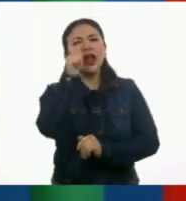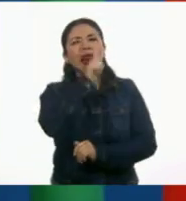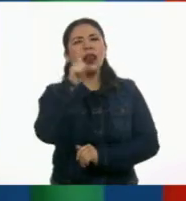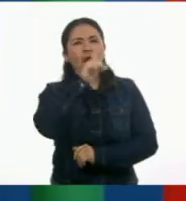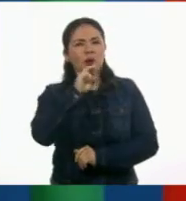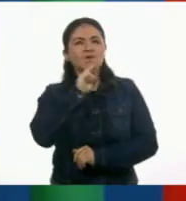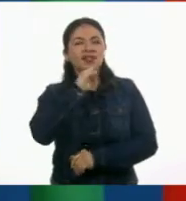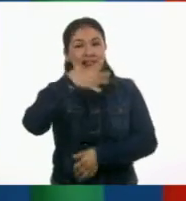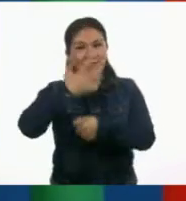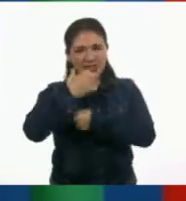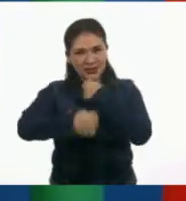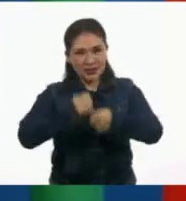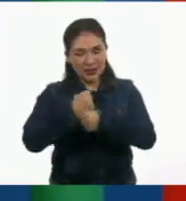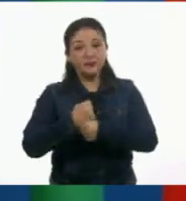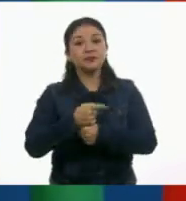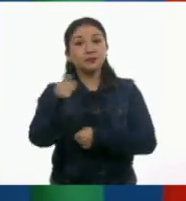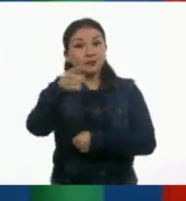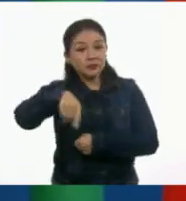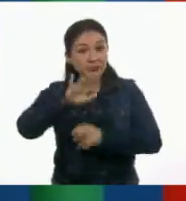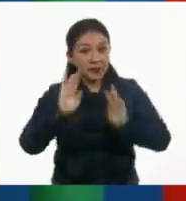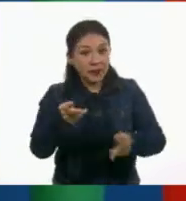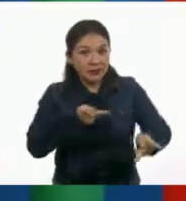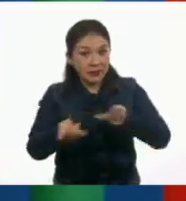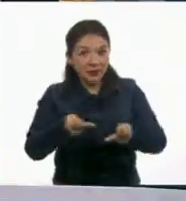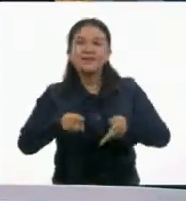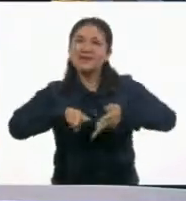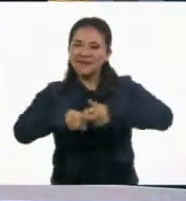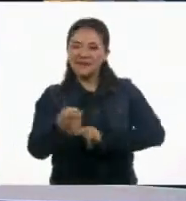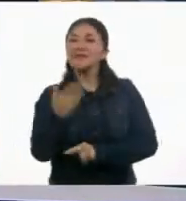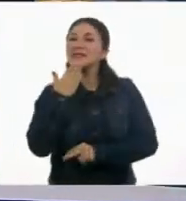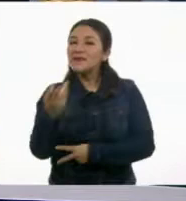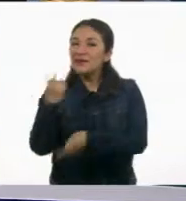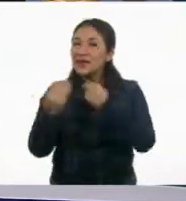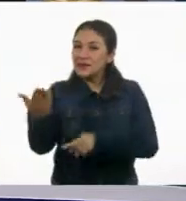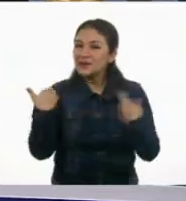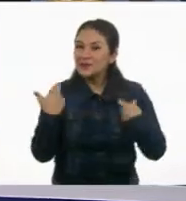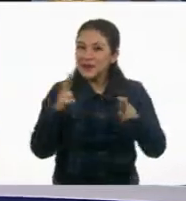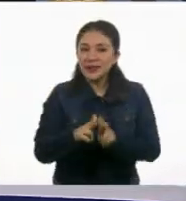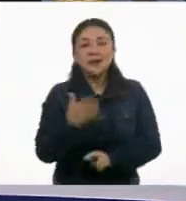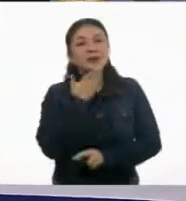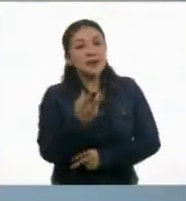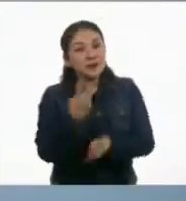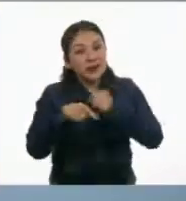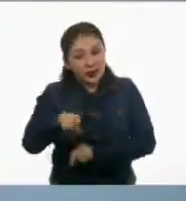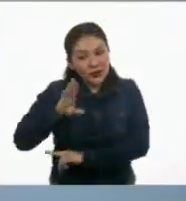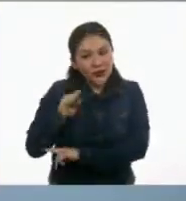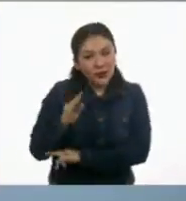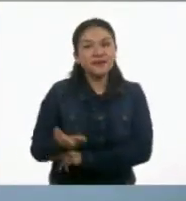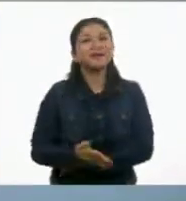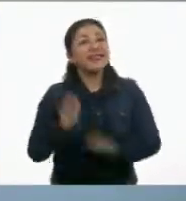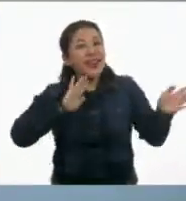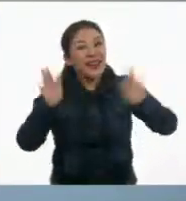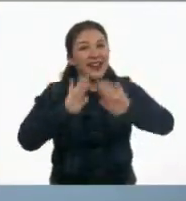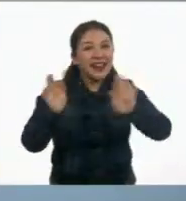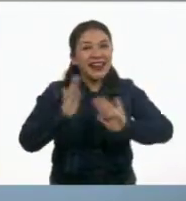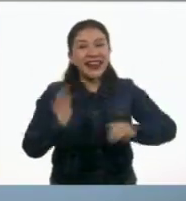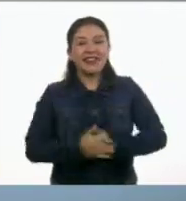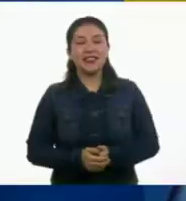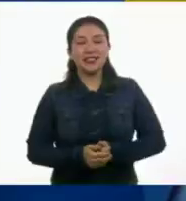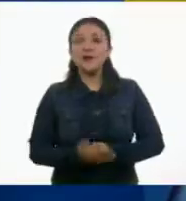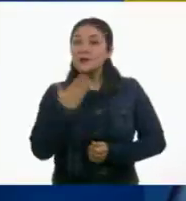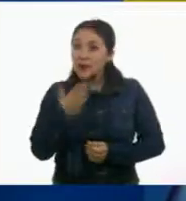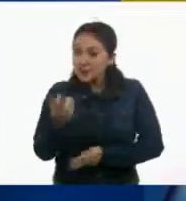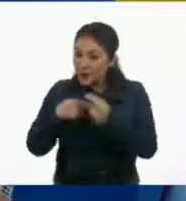materna de quinto grado. ¿Están listos? ¡Comenzamos! Bienvenido profesor, bienvenido Tom. Hola, hola, hola. Tom,